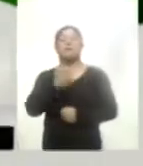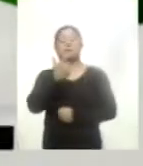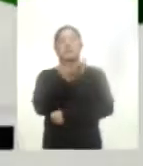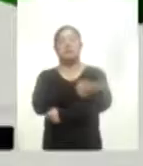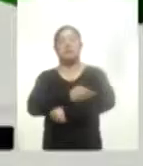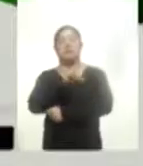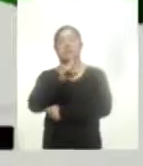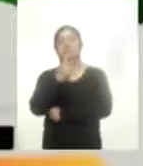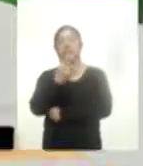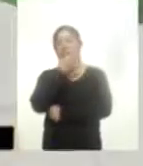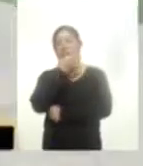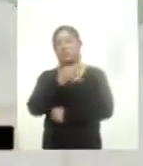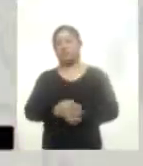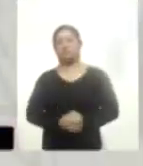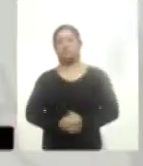con 38 minutos.